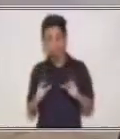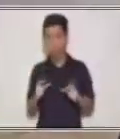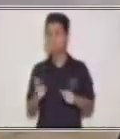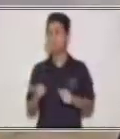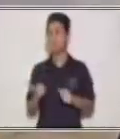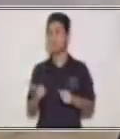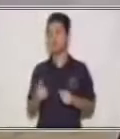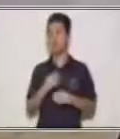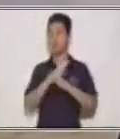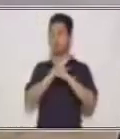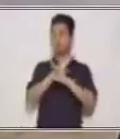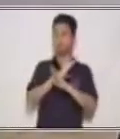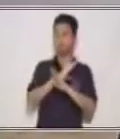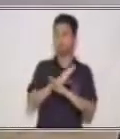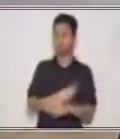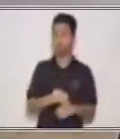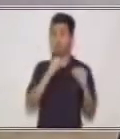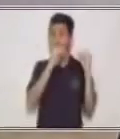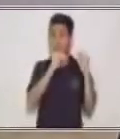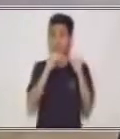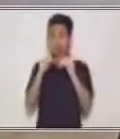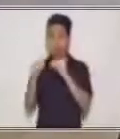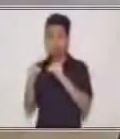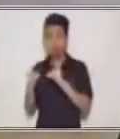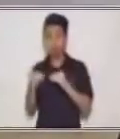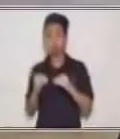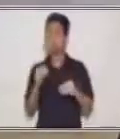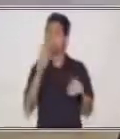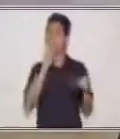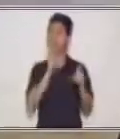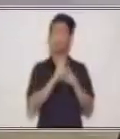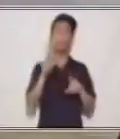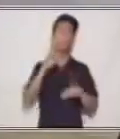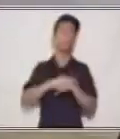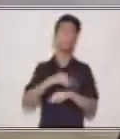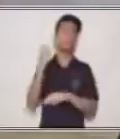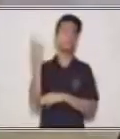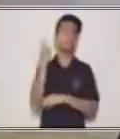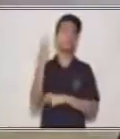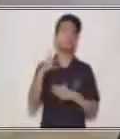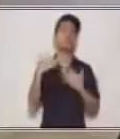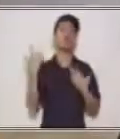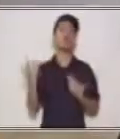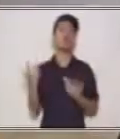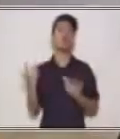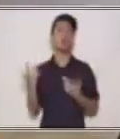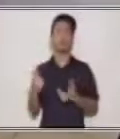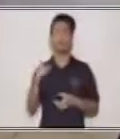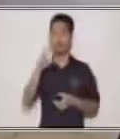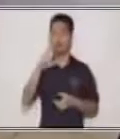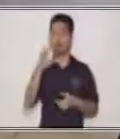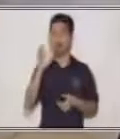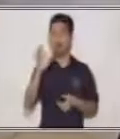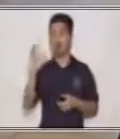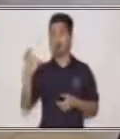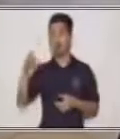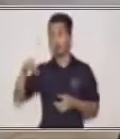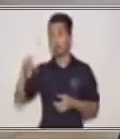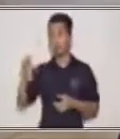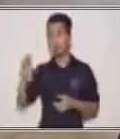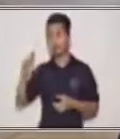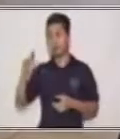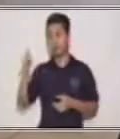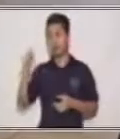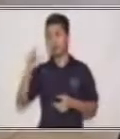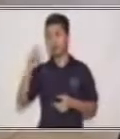cuidado, enseñanza. Y algo muy importante que aprendimos el día de hoy es la cooperación. Porque como